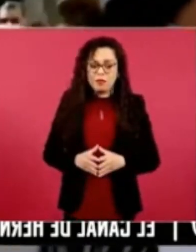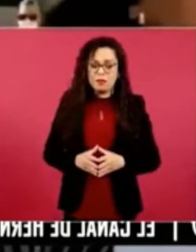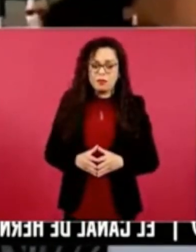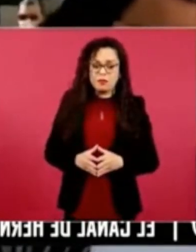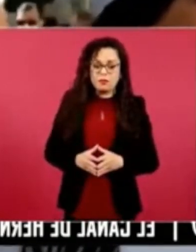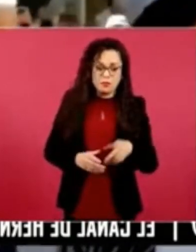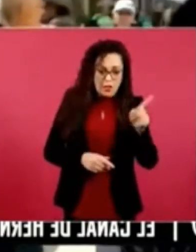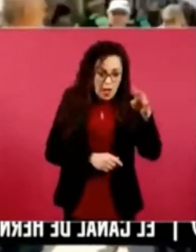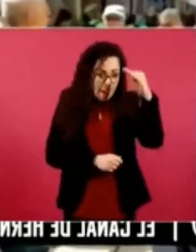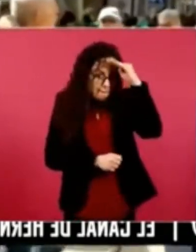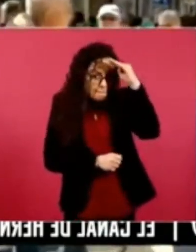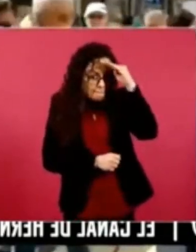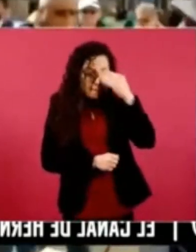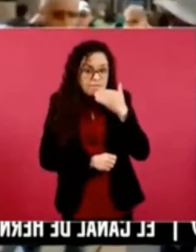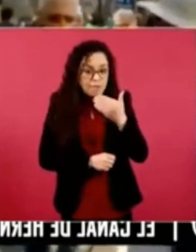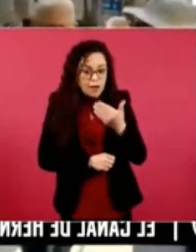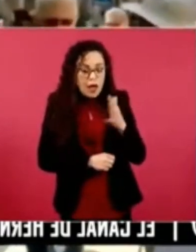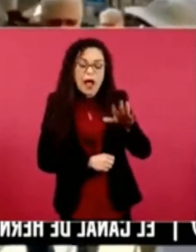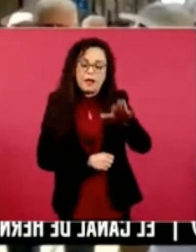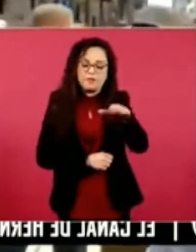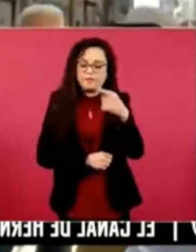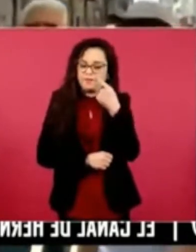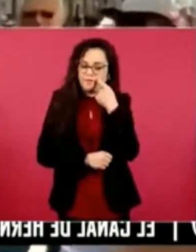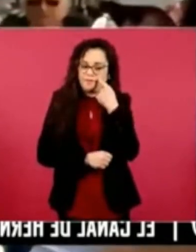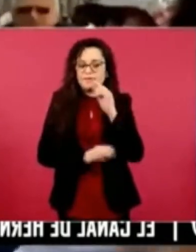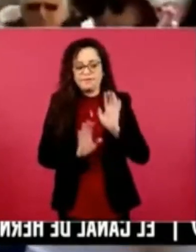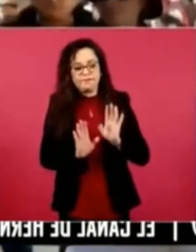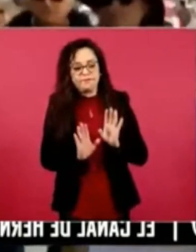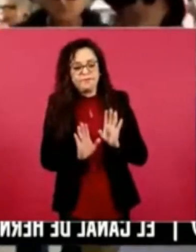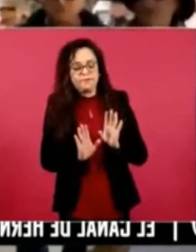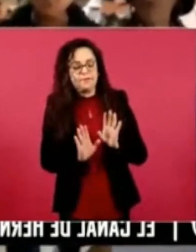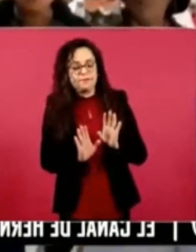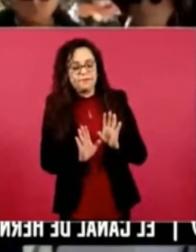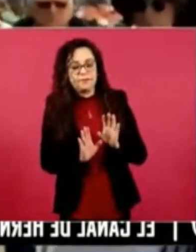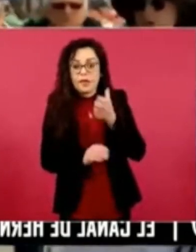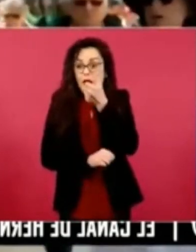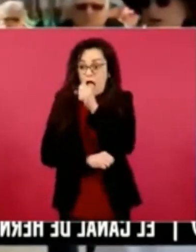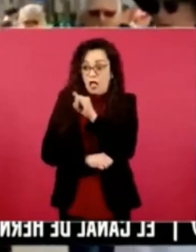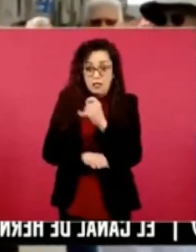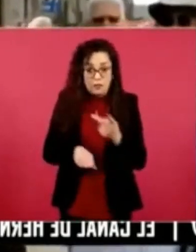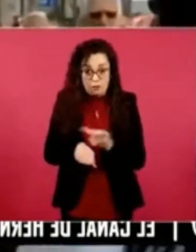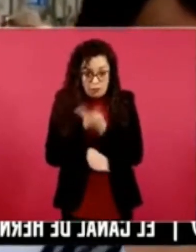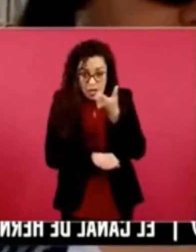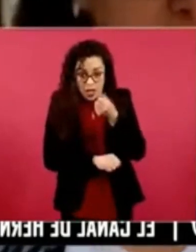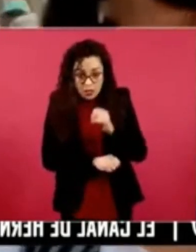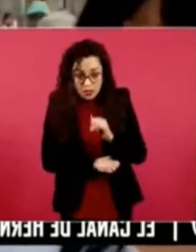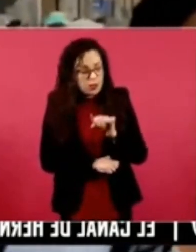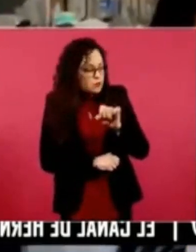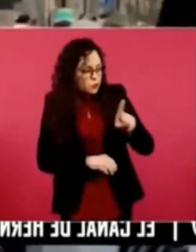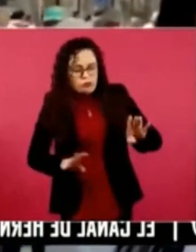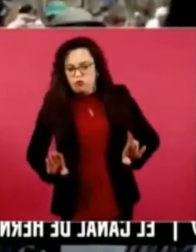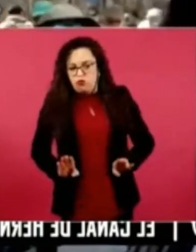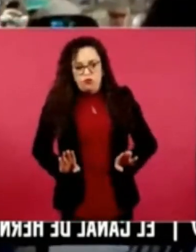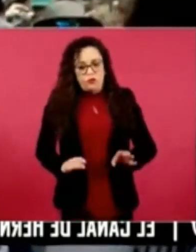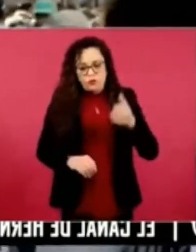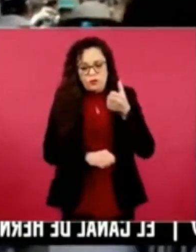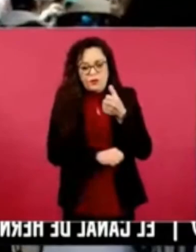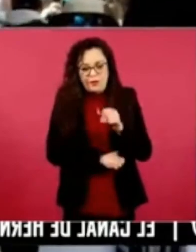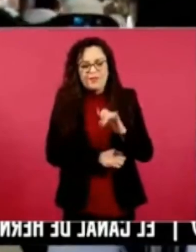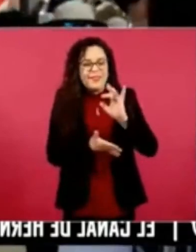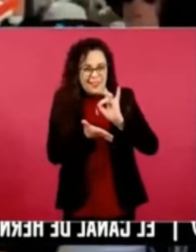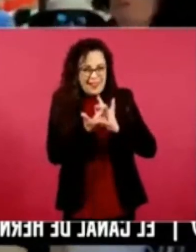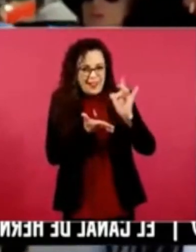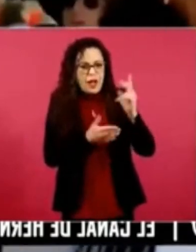ya lo pensó bien, pero es la realidad. La realidad es que así Es como así sucede, no es, ¿no? Así es. Ya, muchas gracias.